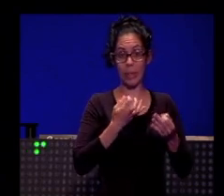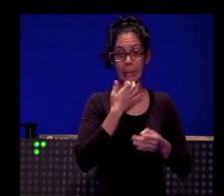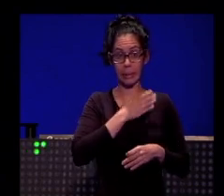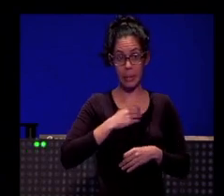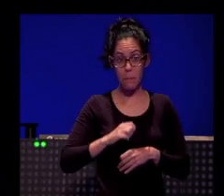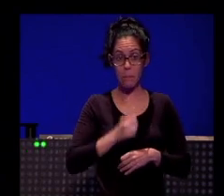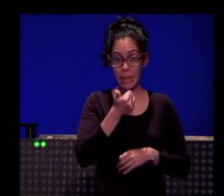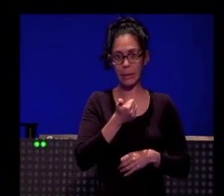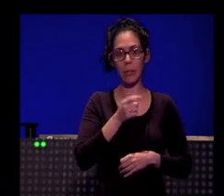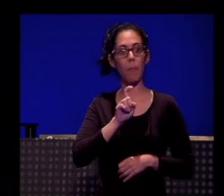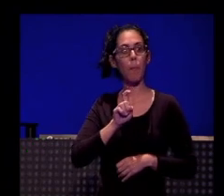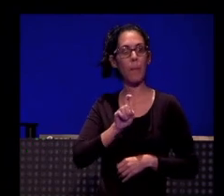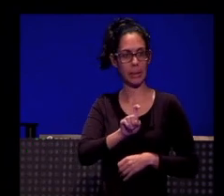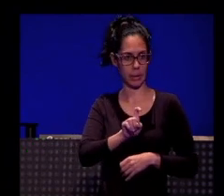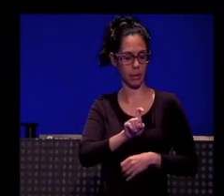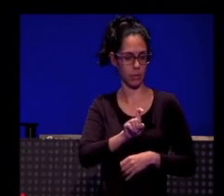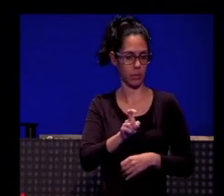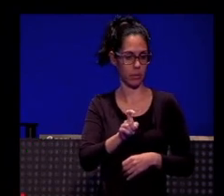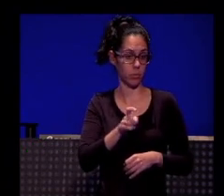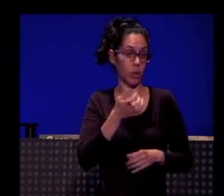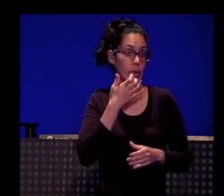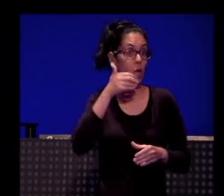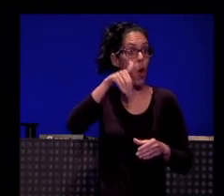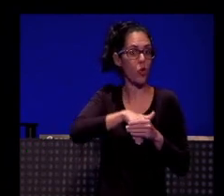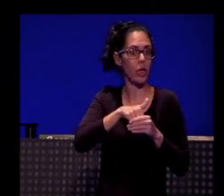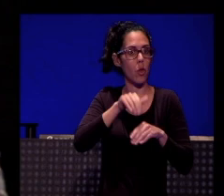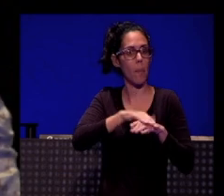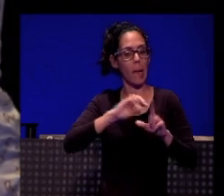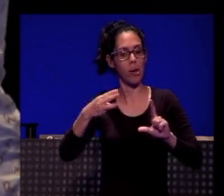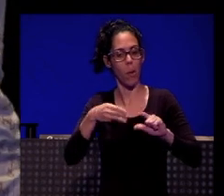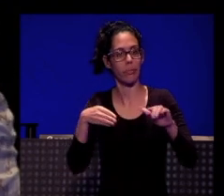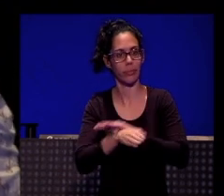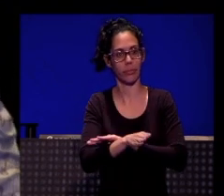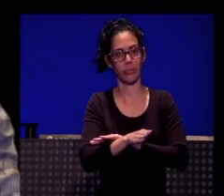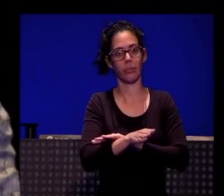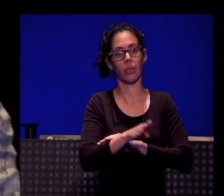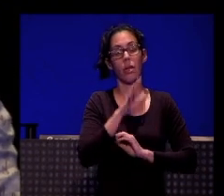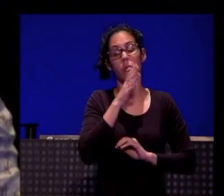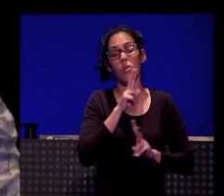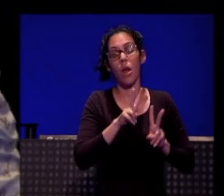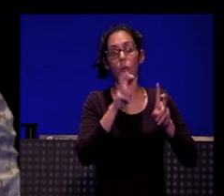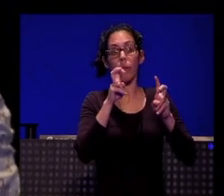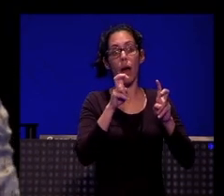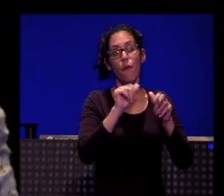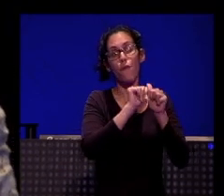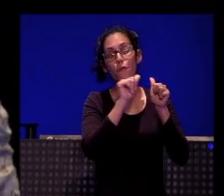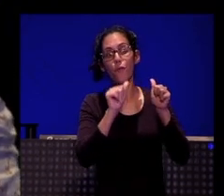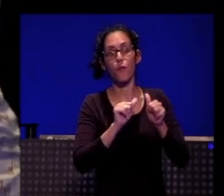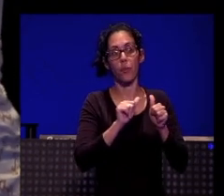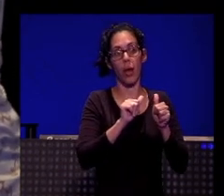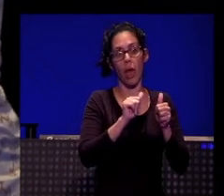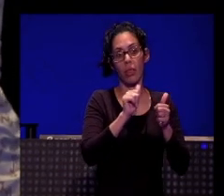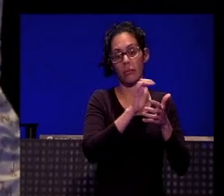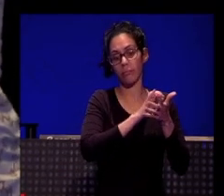pincha aquí ¿no? para ofrecer también ese contenido que ya te lleva a nuestra página web pero con las nuevas narrativas y todo lo que estamos haciendo